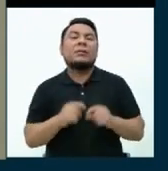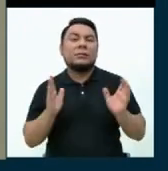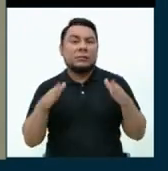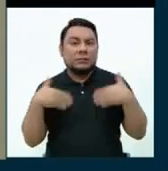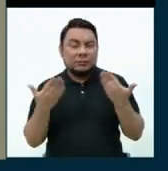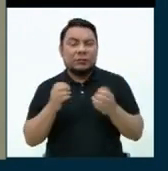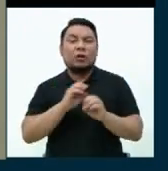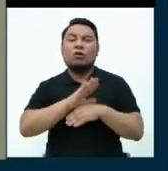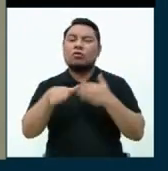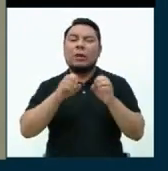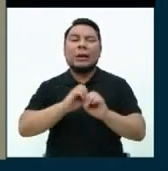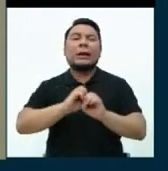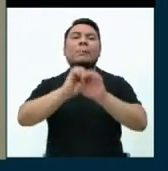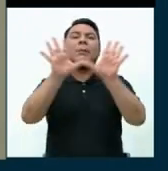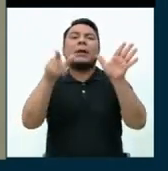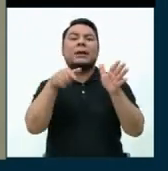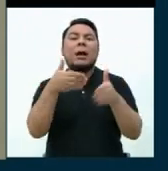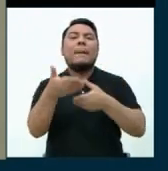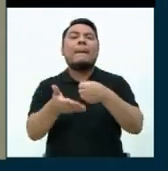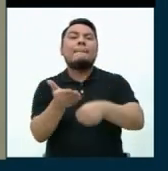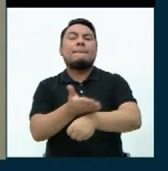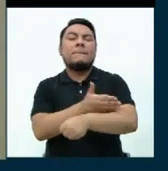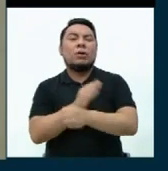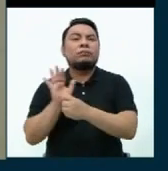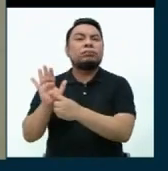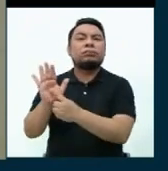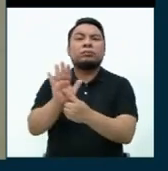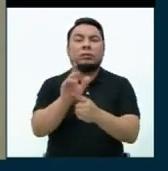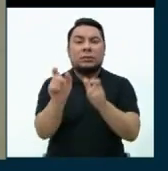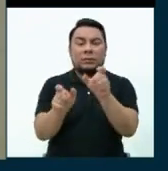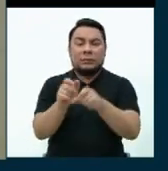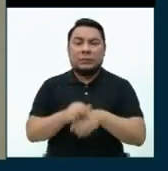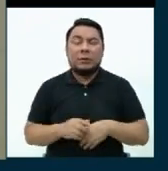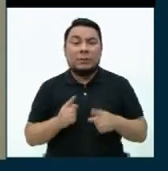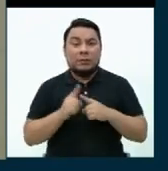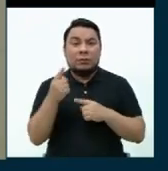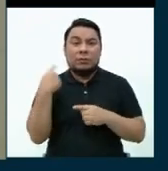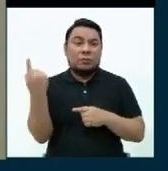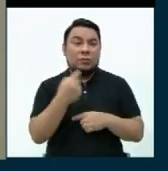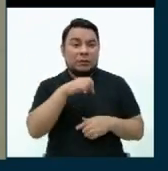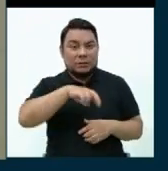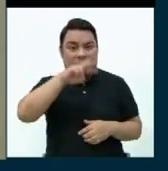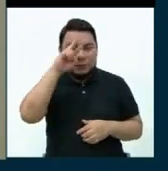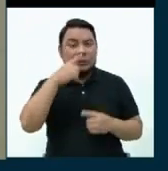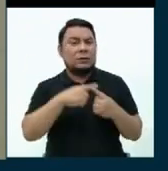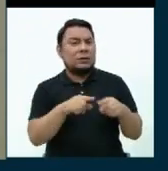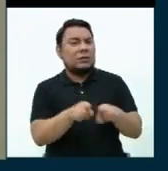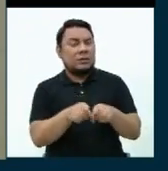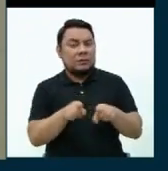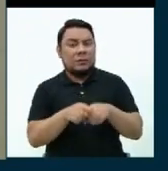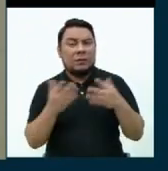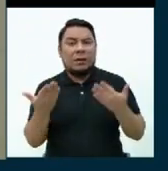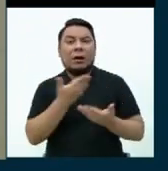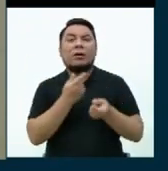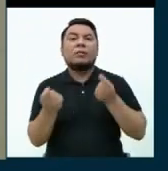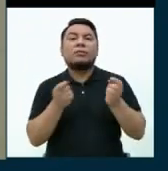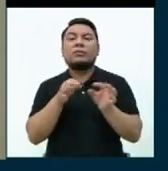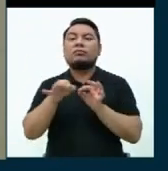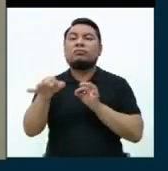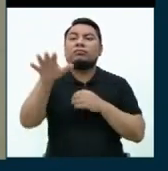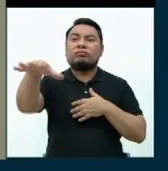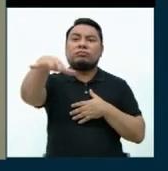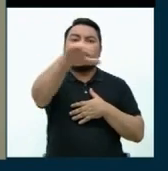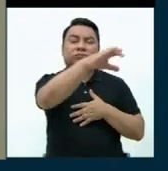pueda transparentar todo este proceso a la ciudadanía, pero no solamente a nivel nacional, sino también a nivel del gobierno regional,